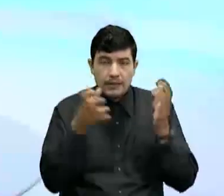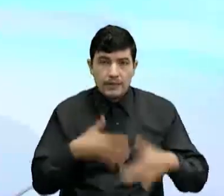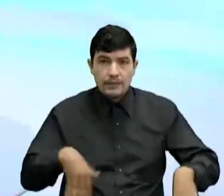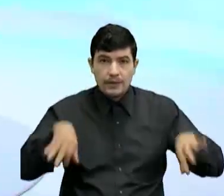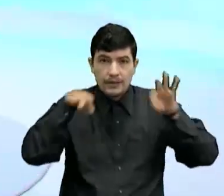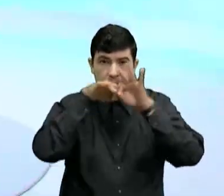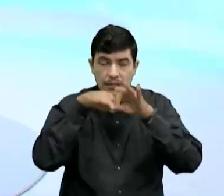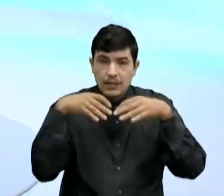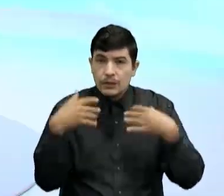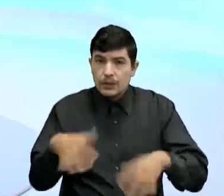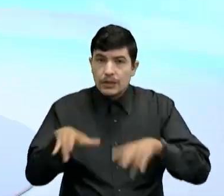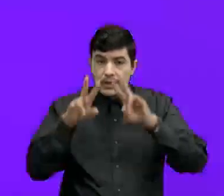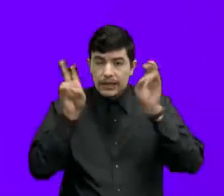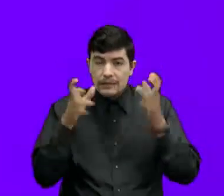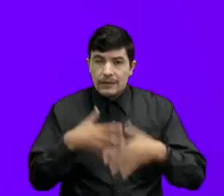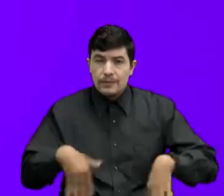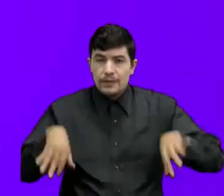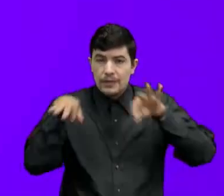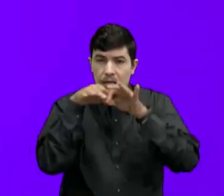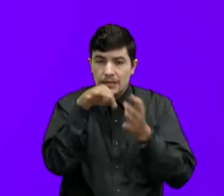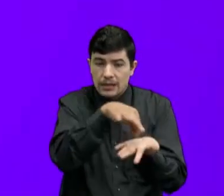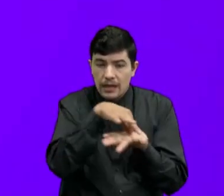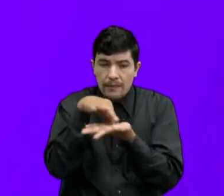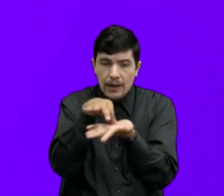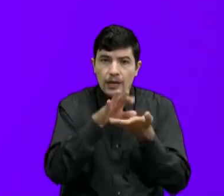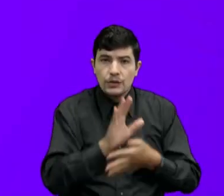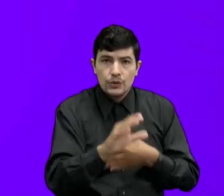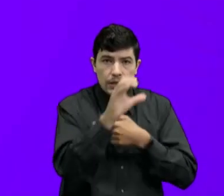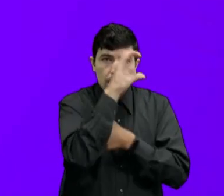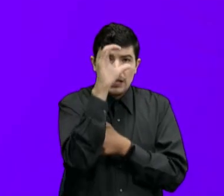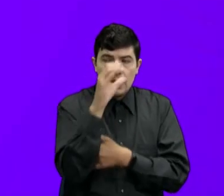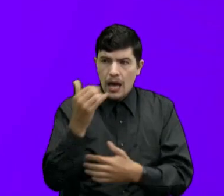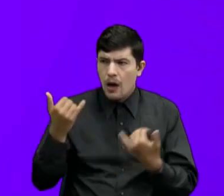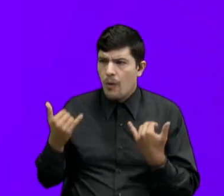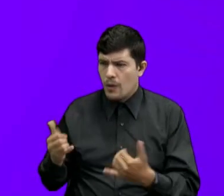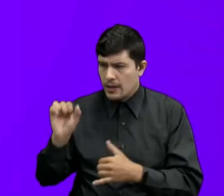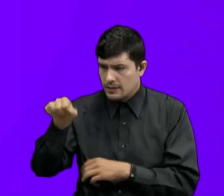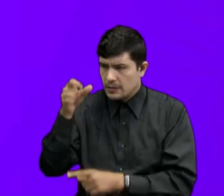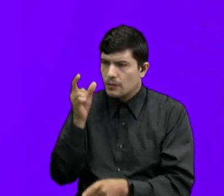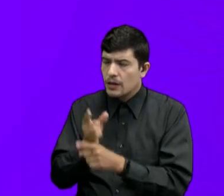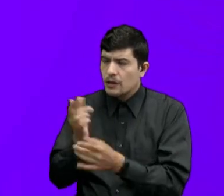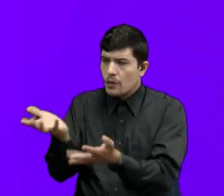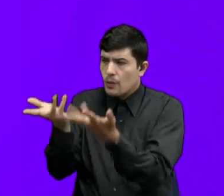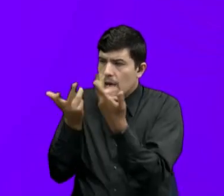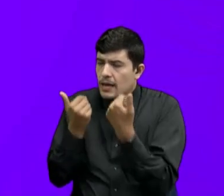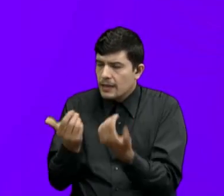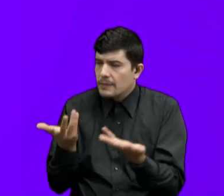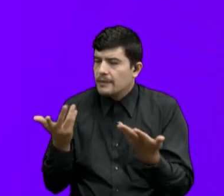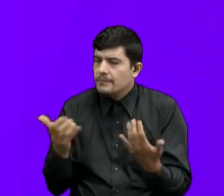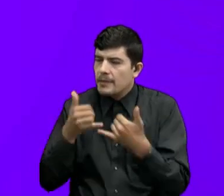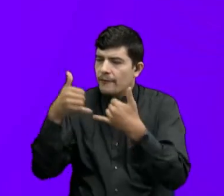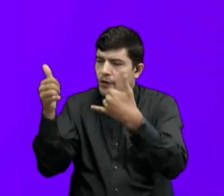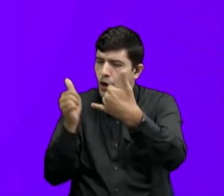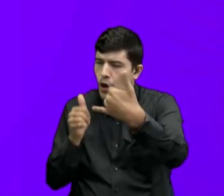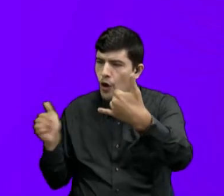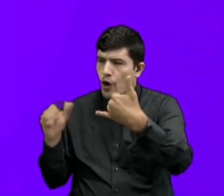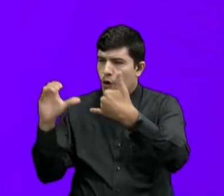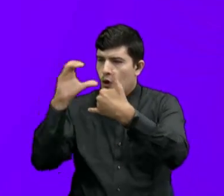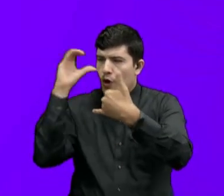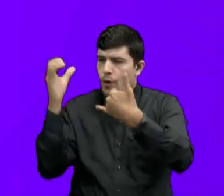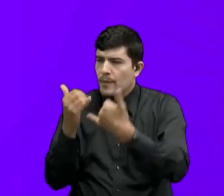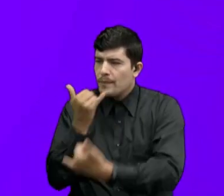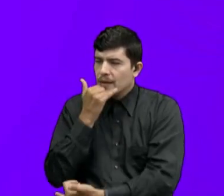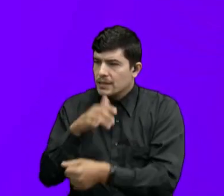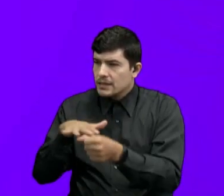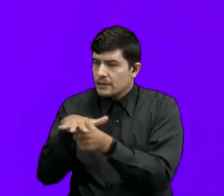la importancia De la posición geográfica de Colombia Bueno Ahora si vamos a hablar De las fronteras Los límites que tiene nuestro país